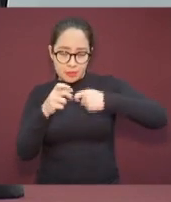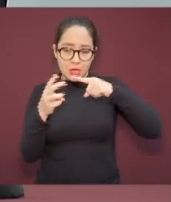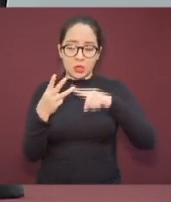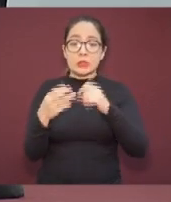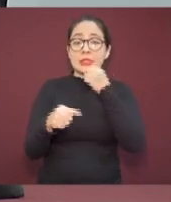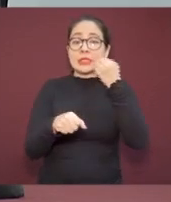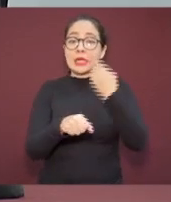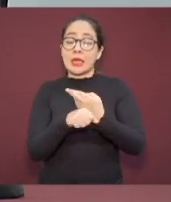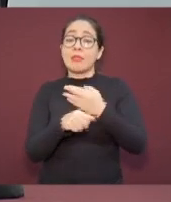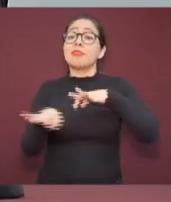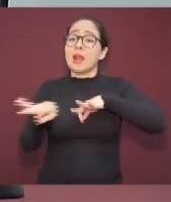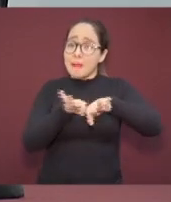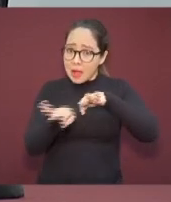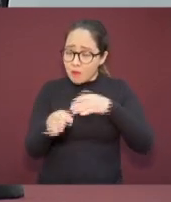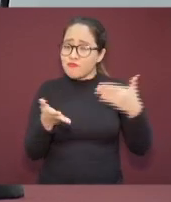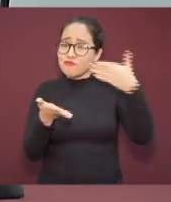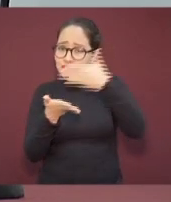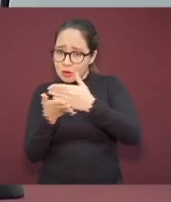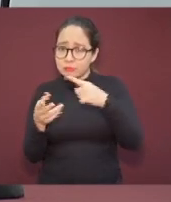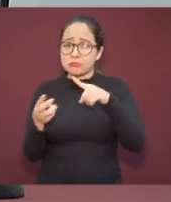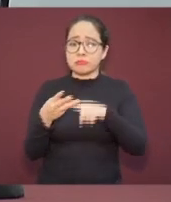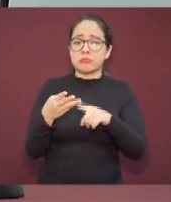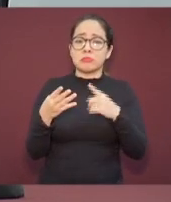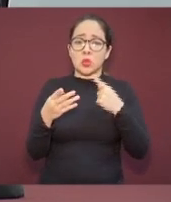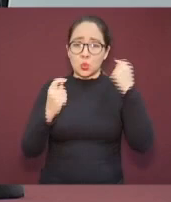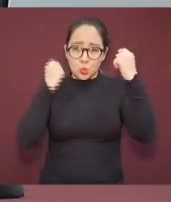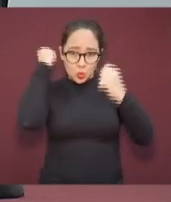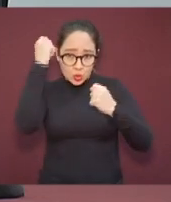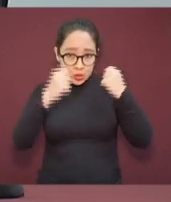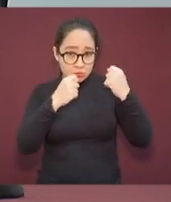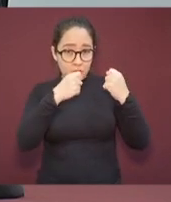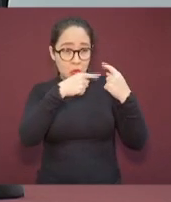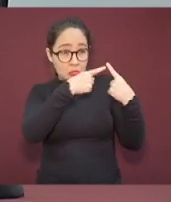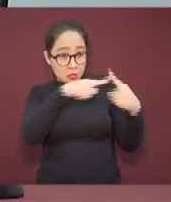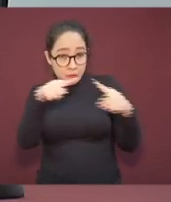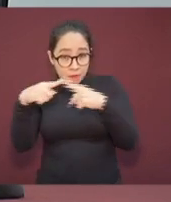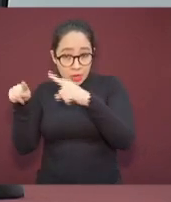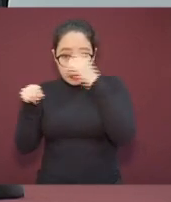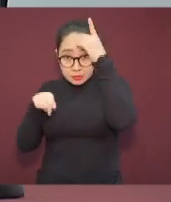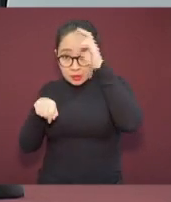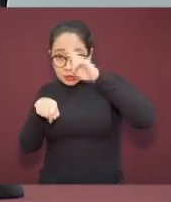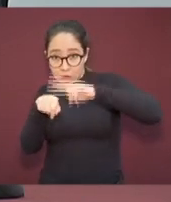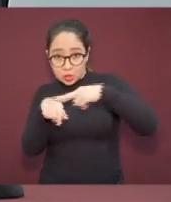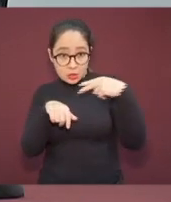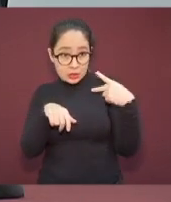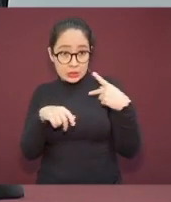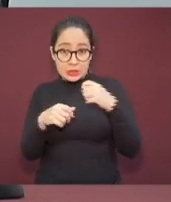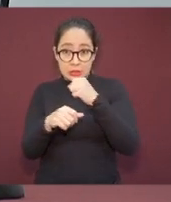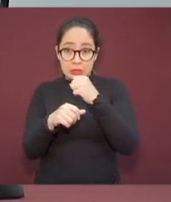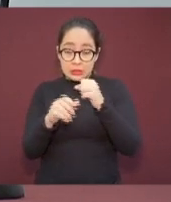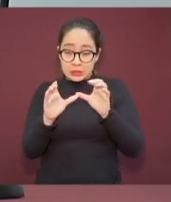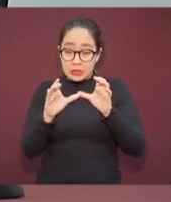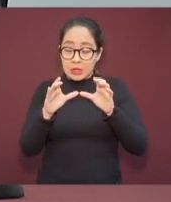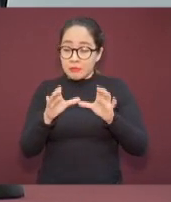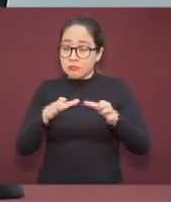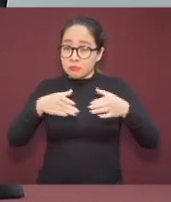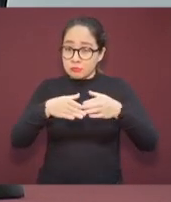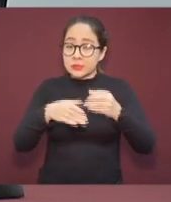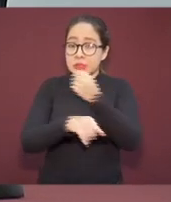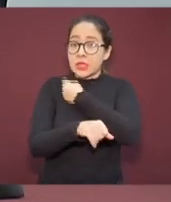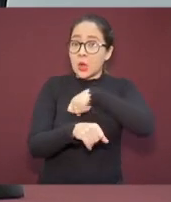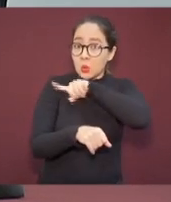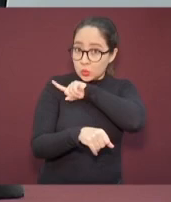la Secretaría de Turismo y todos los directores del sector salud, junto